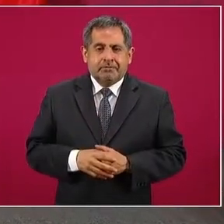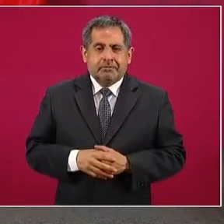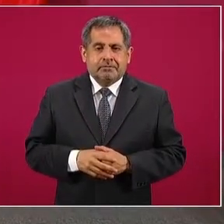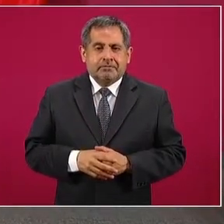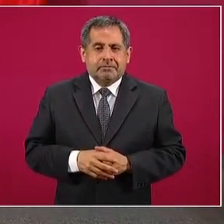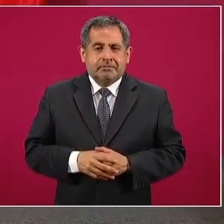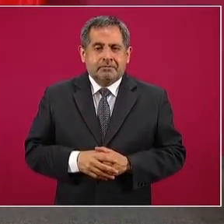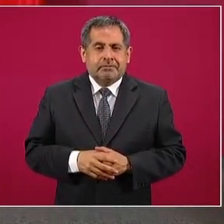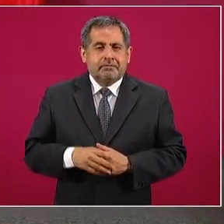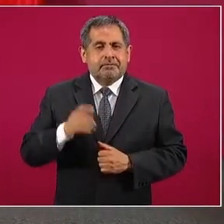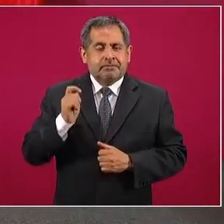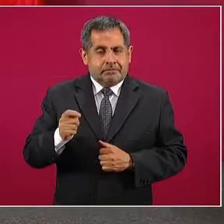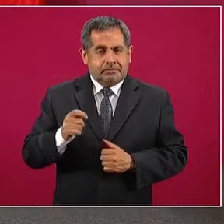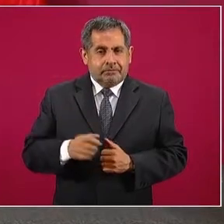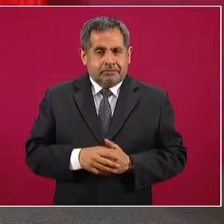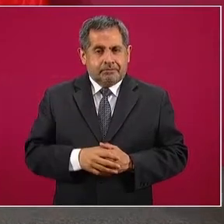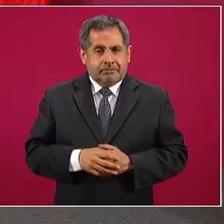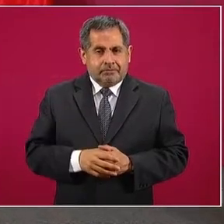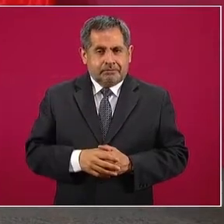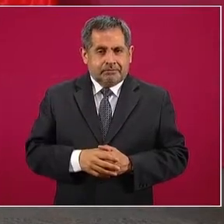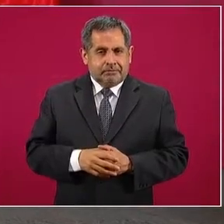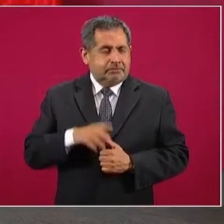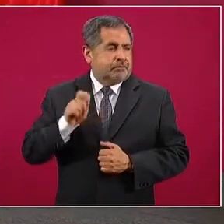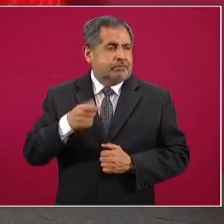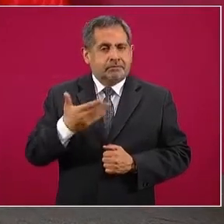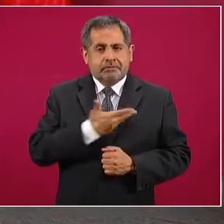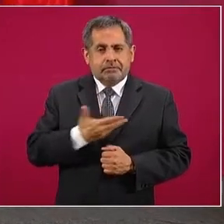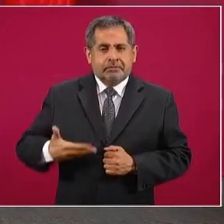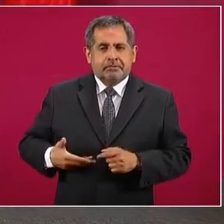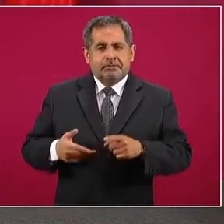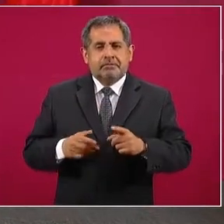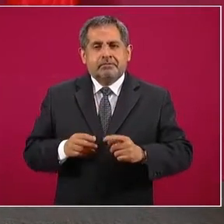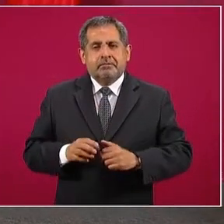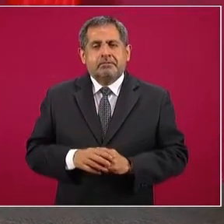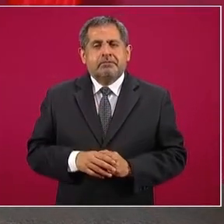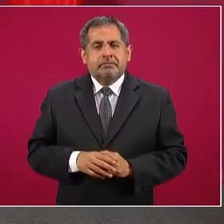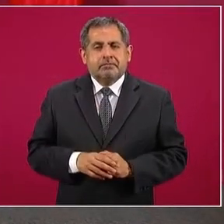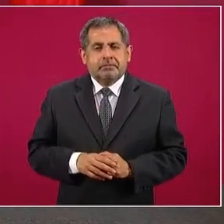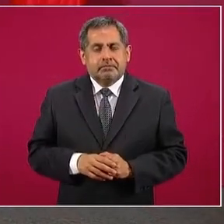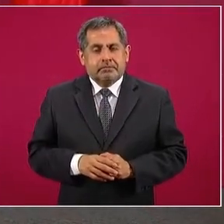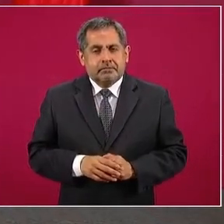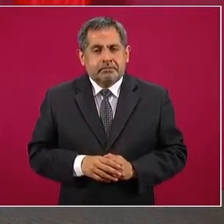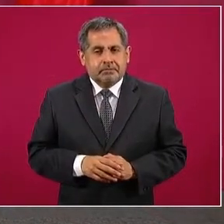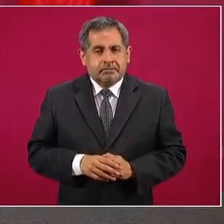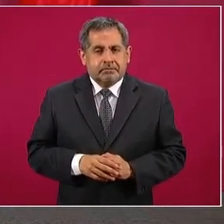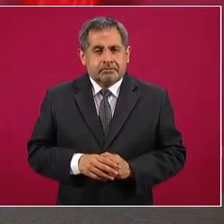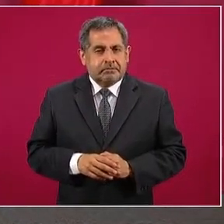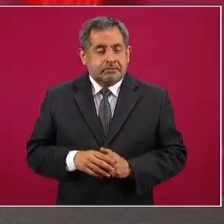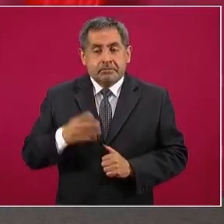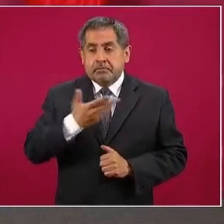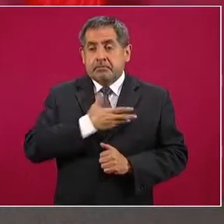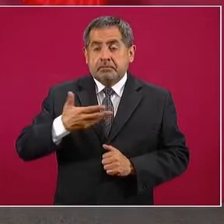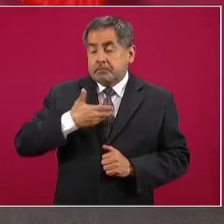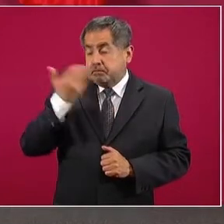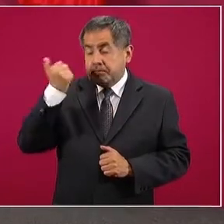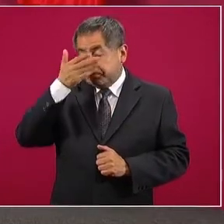Y si el presidente no se entera,